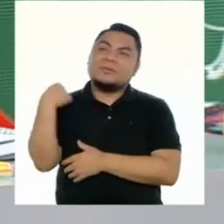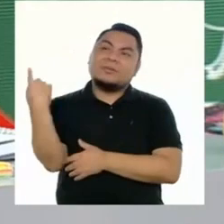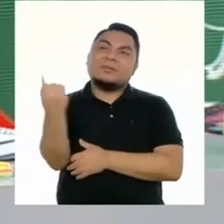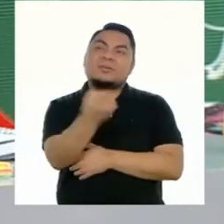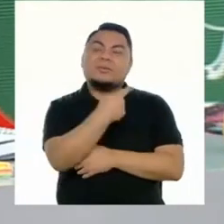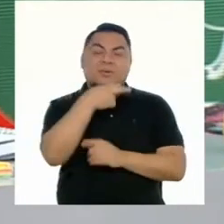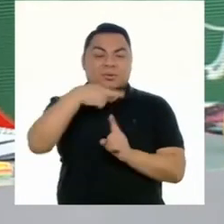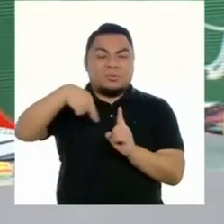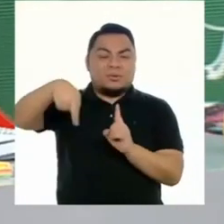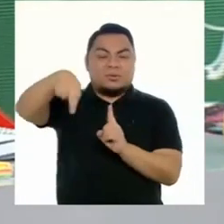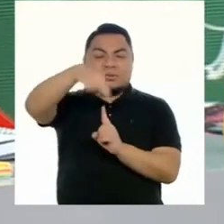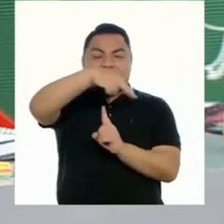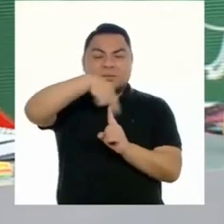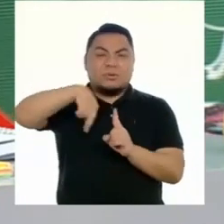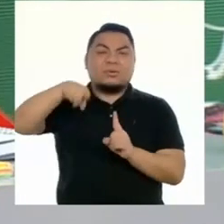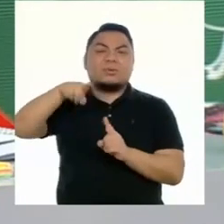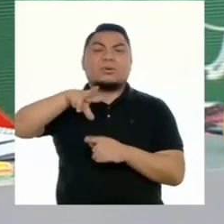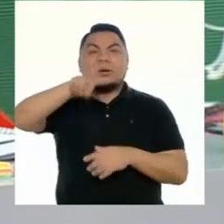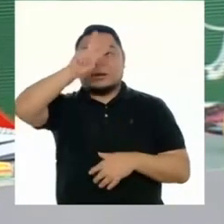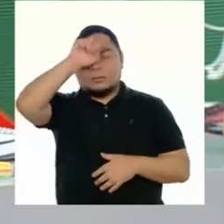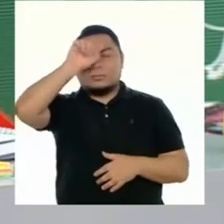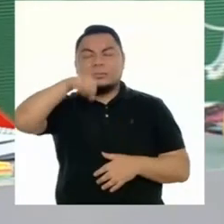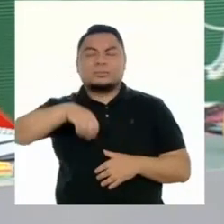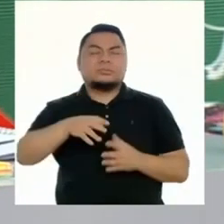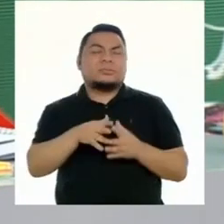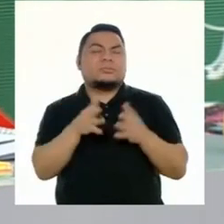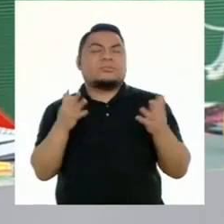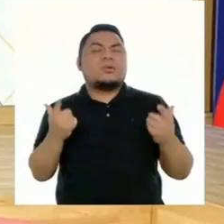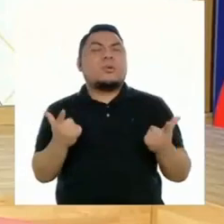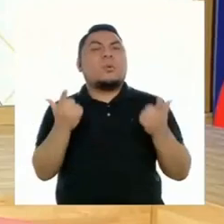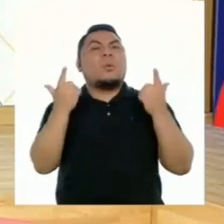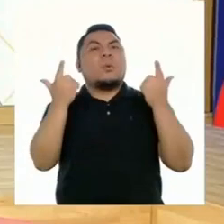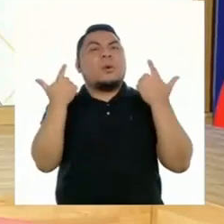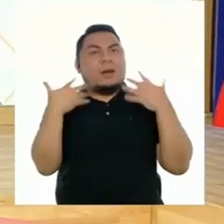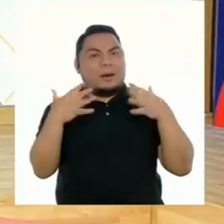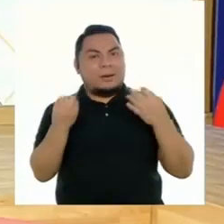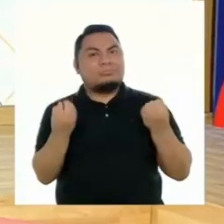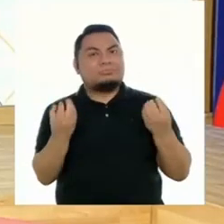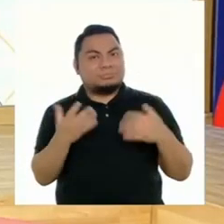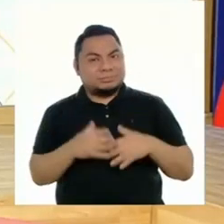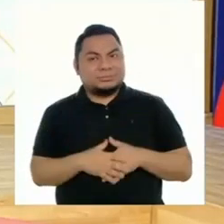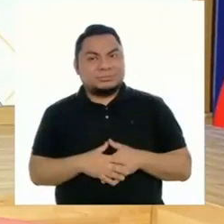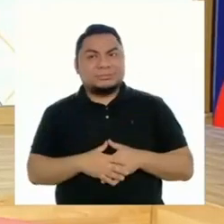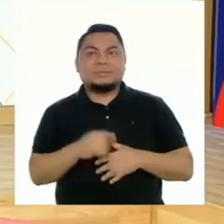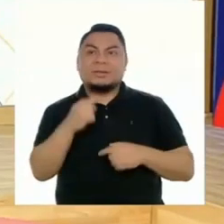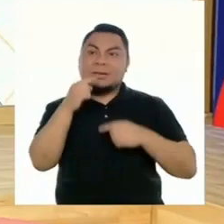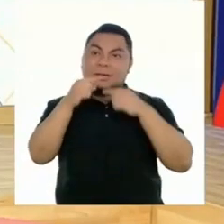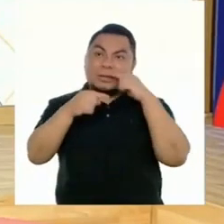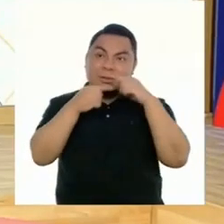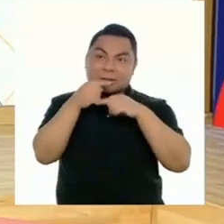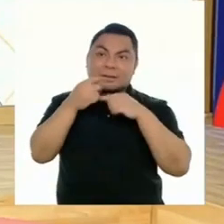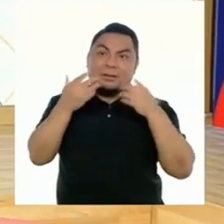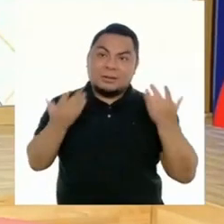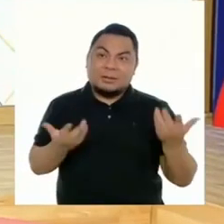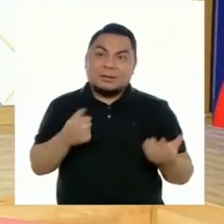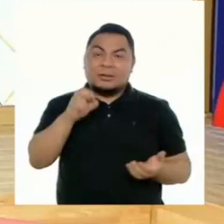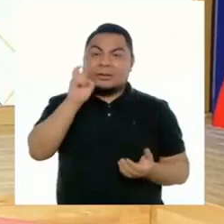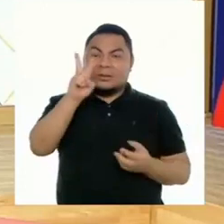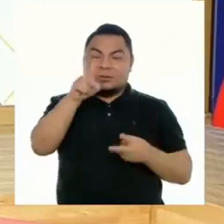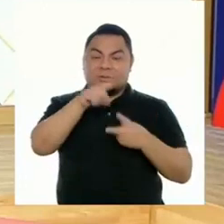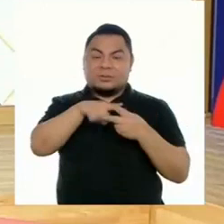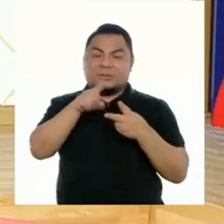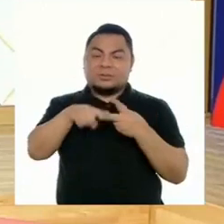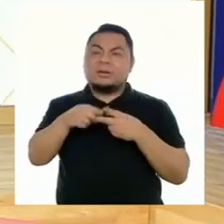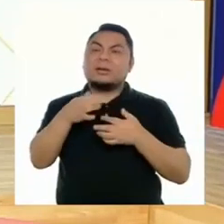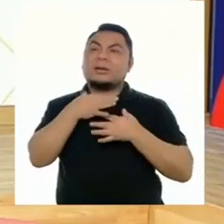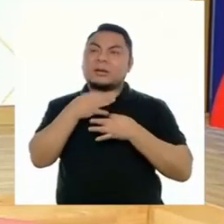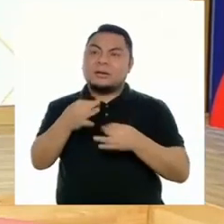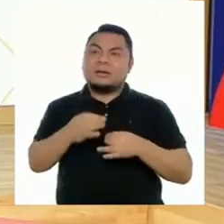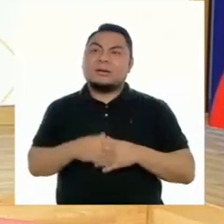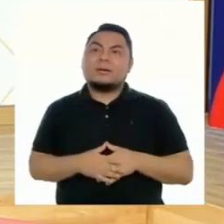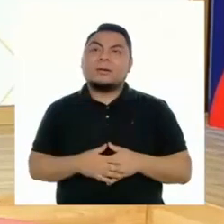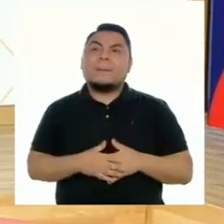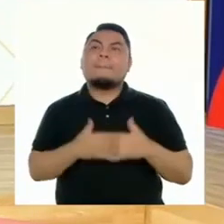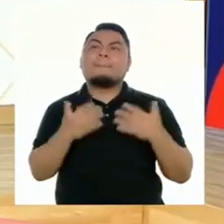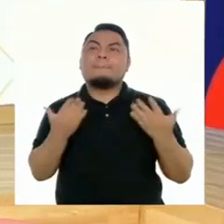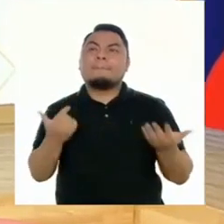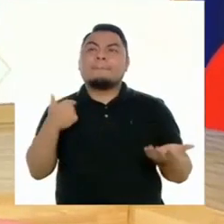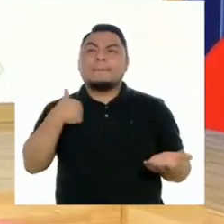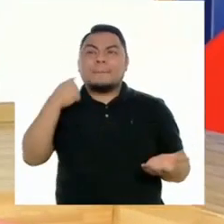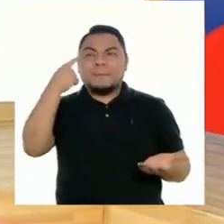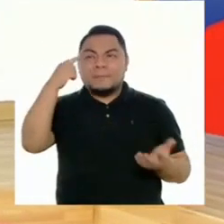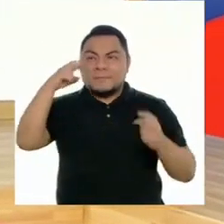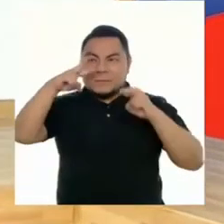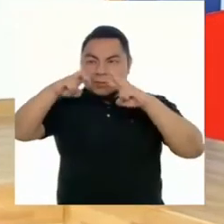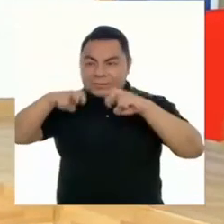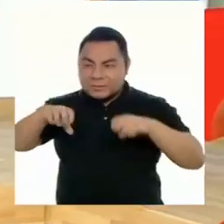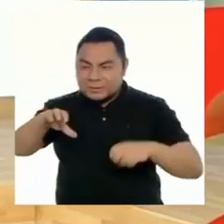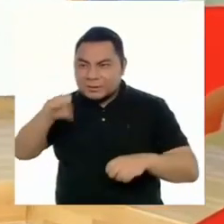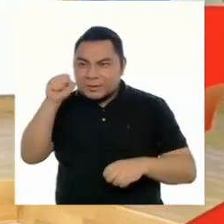en todo nuestro alrededor y nuestro país es muy afortunado por ello. Y les contaré dos datos interesantes que